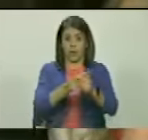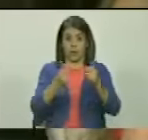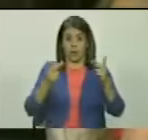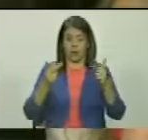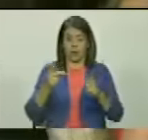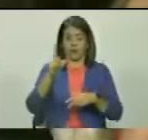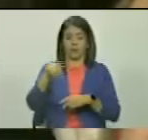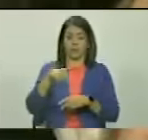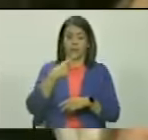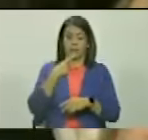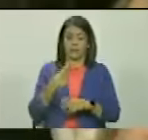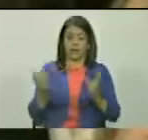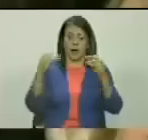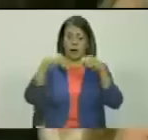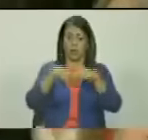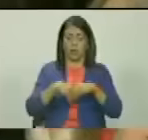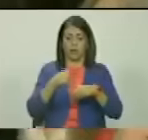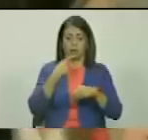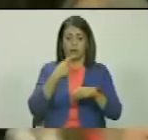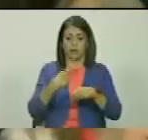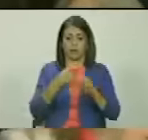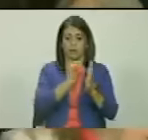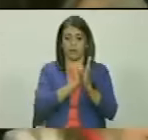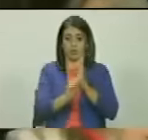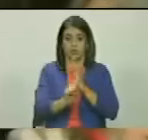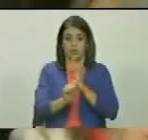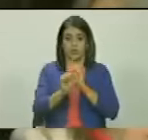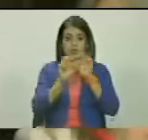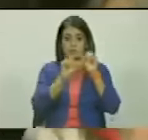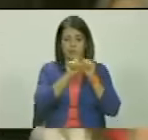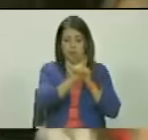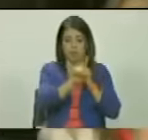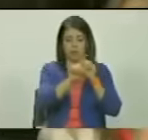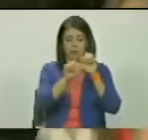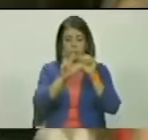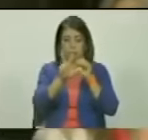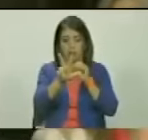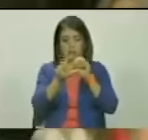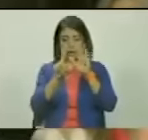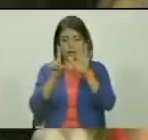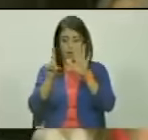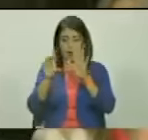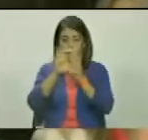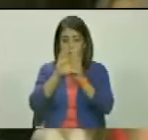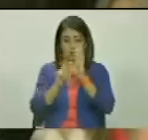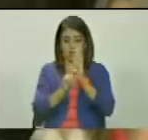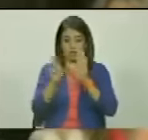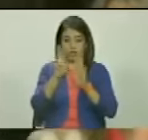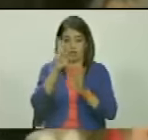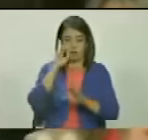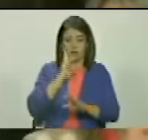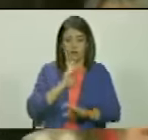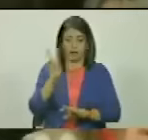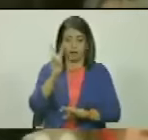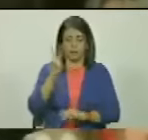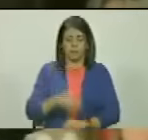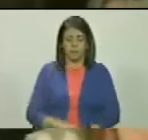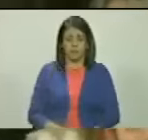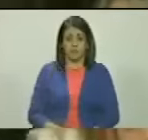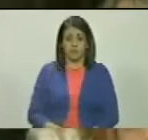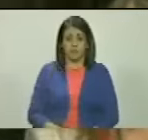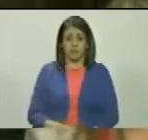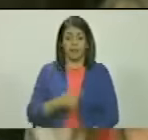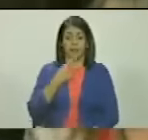agregar de acuerdo a lo previsto en el artículo 136 de la constitución de la república bolivariana de venezuela